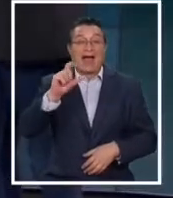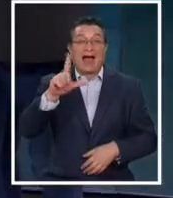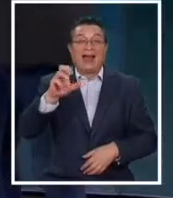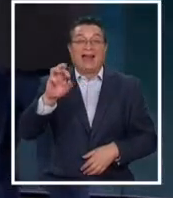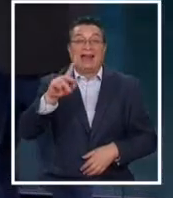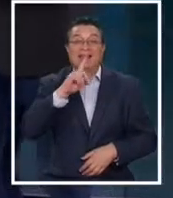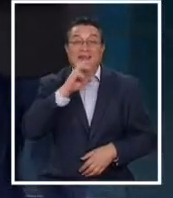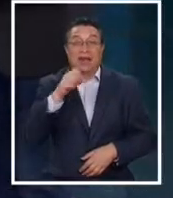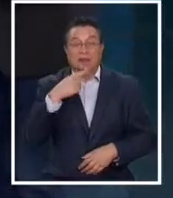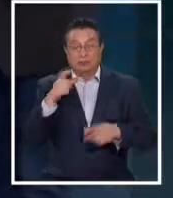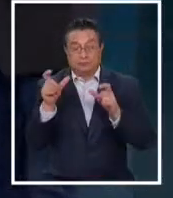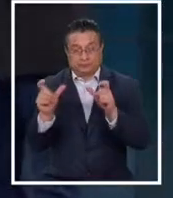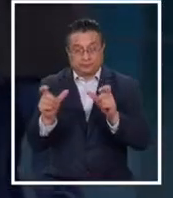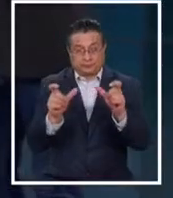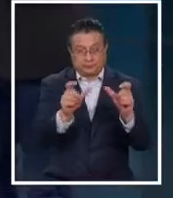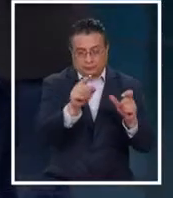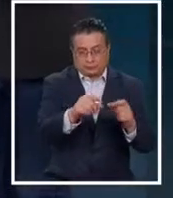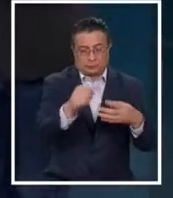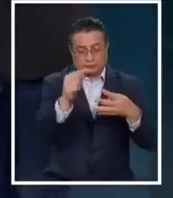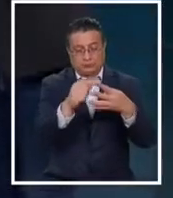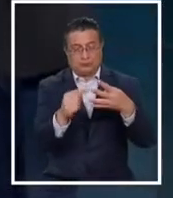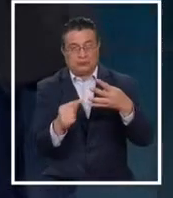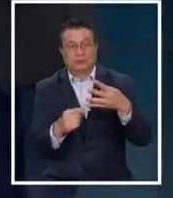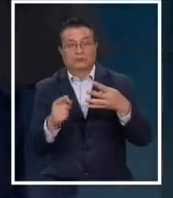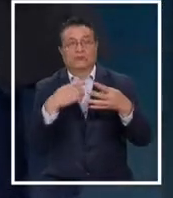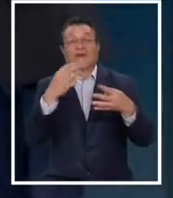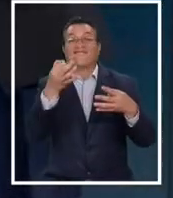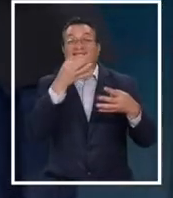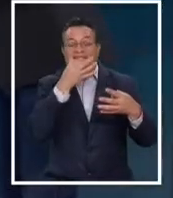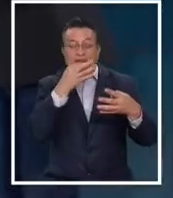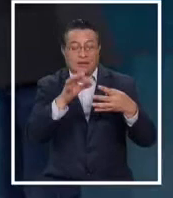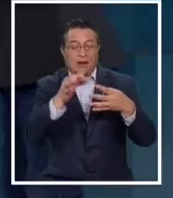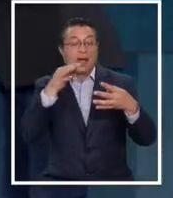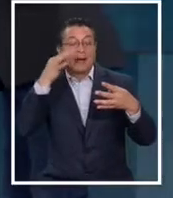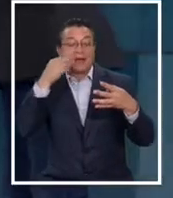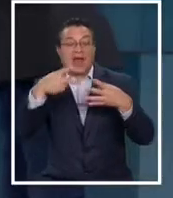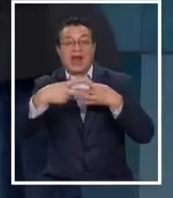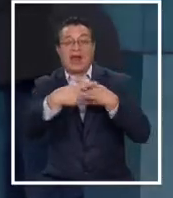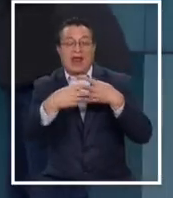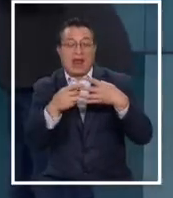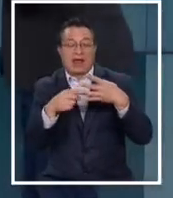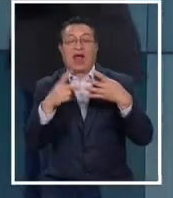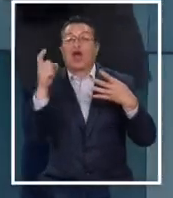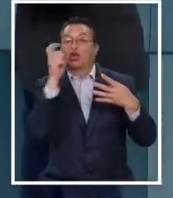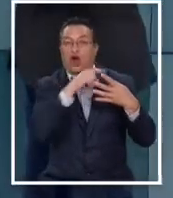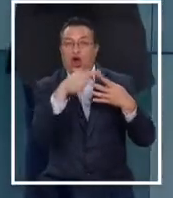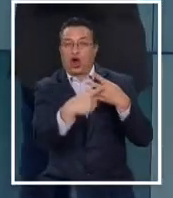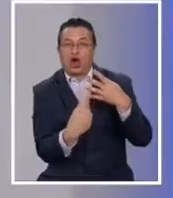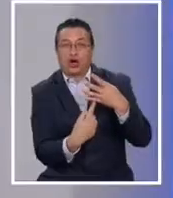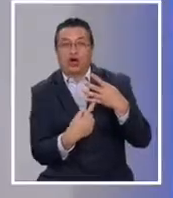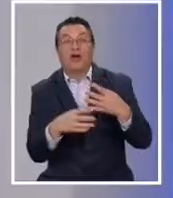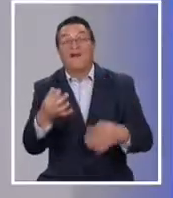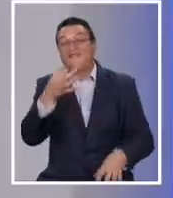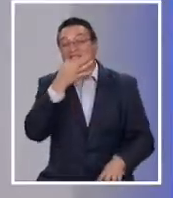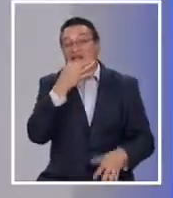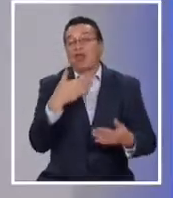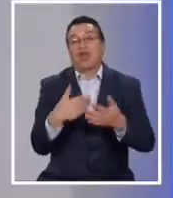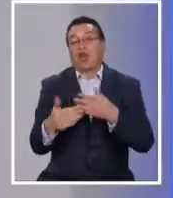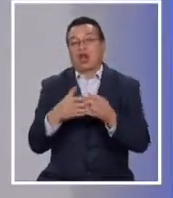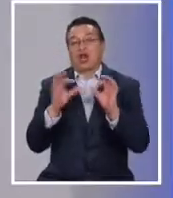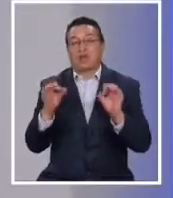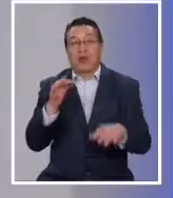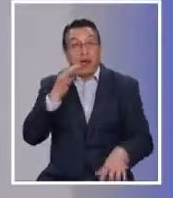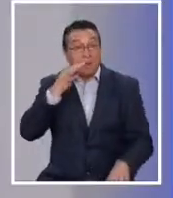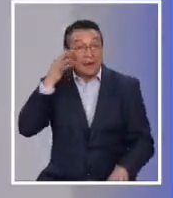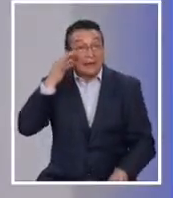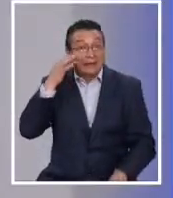sistema de monitoreo de volcanes donde están clasificados en una alerta verde, amarilla, naranja y roja. En rigor, verde, normalidad y en este